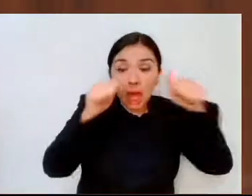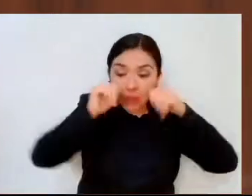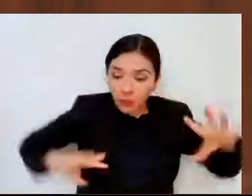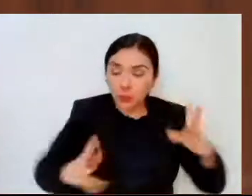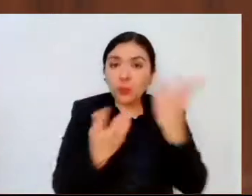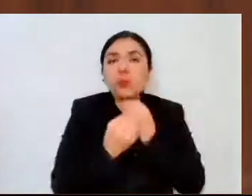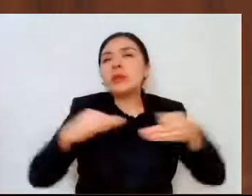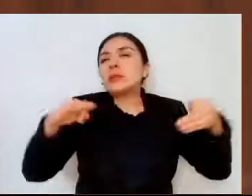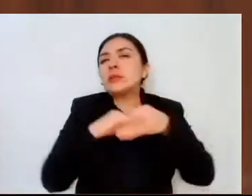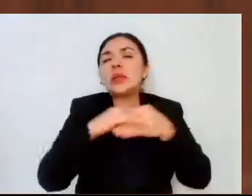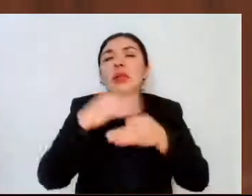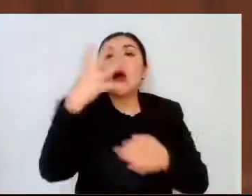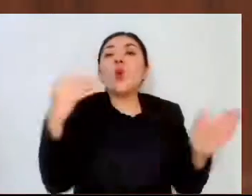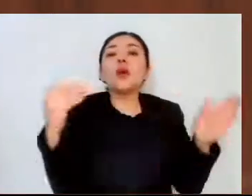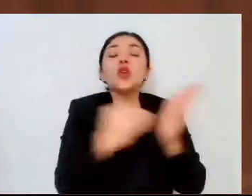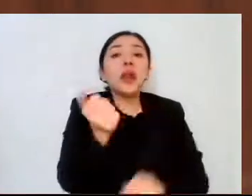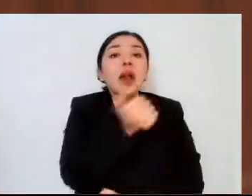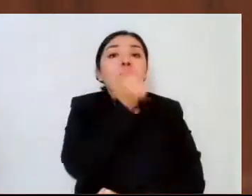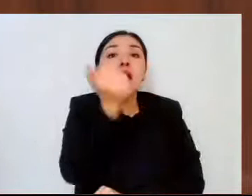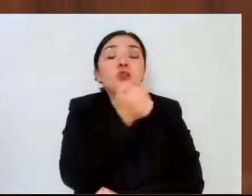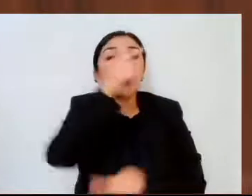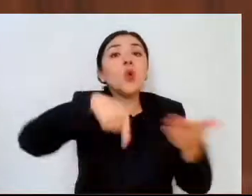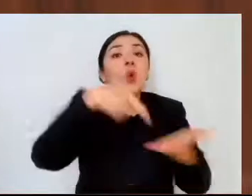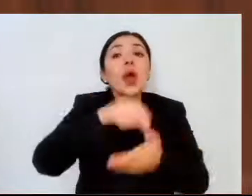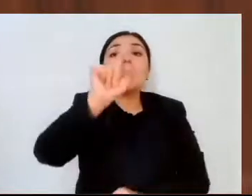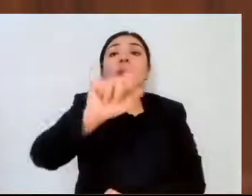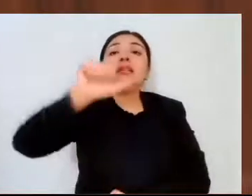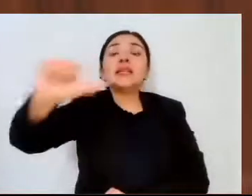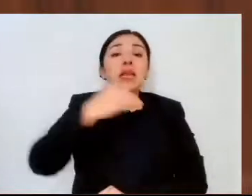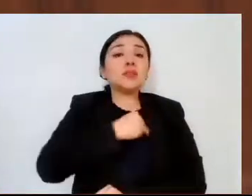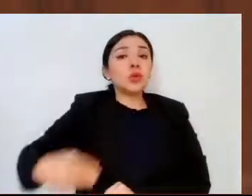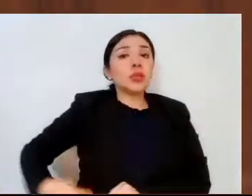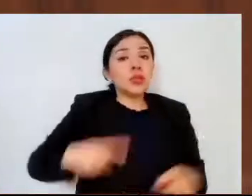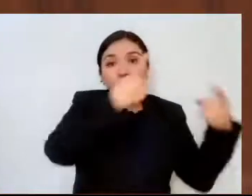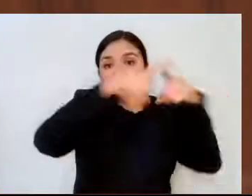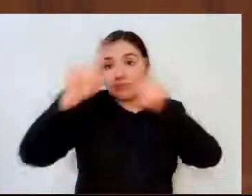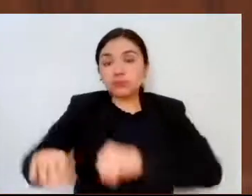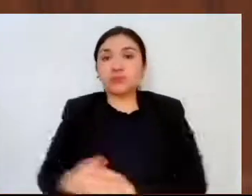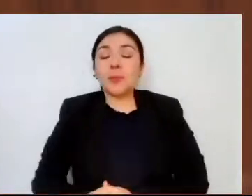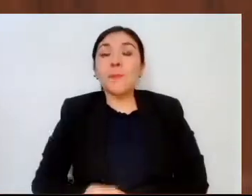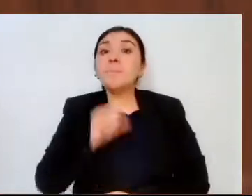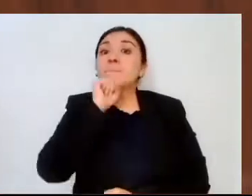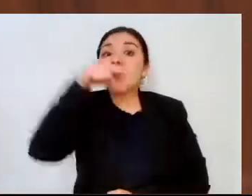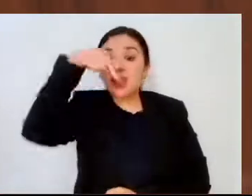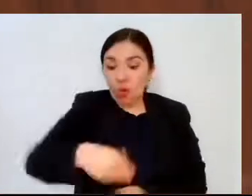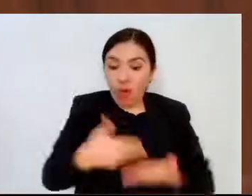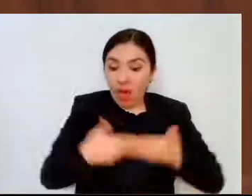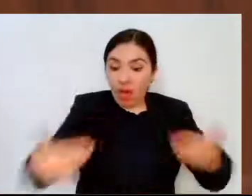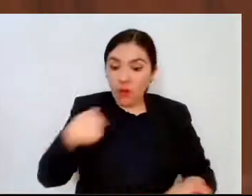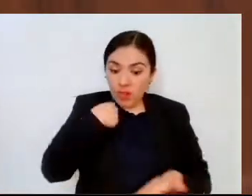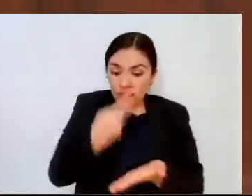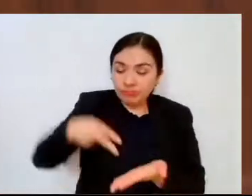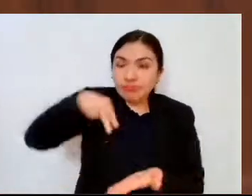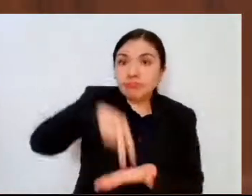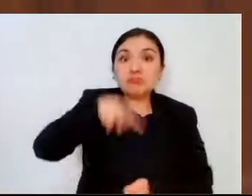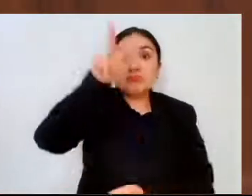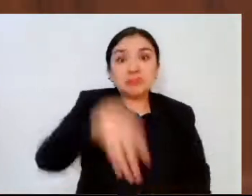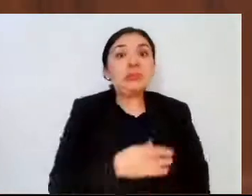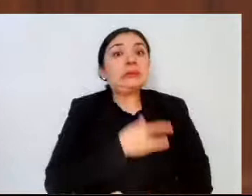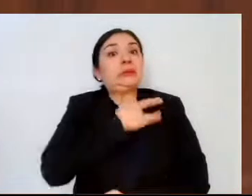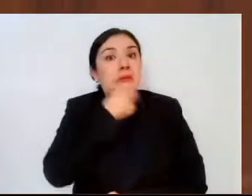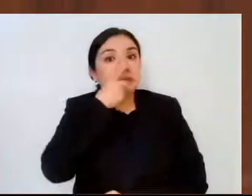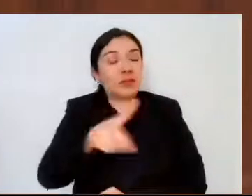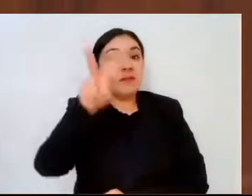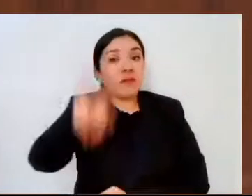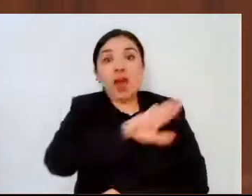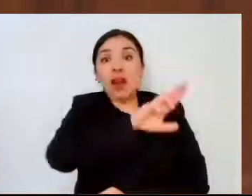4 mil alumnos en 26 municipios. Desde esta tribuna, reconozco, y